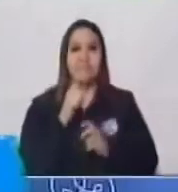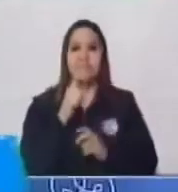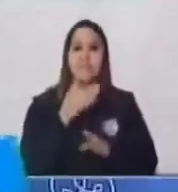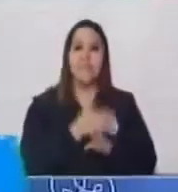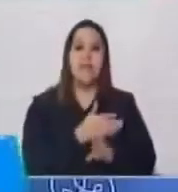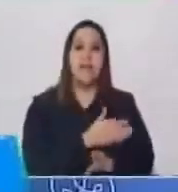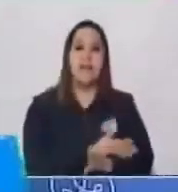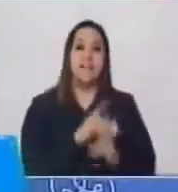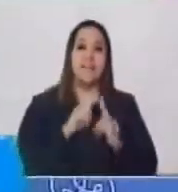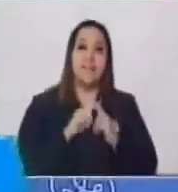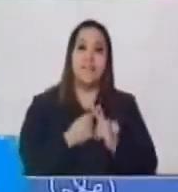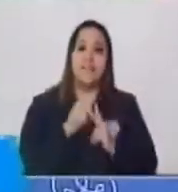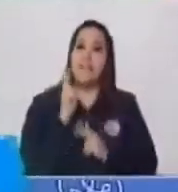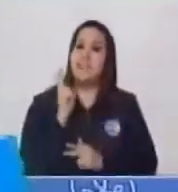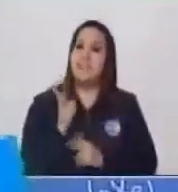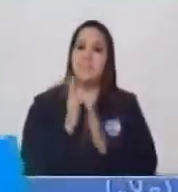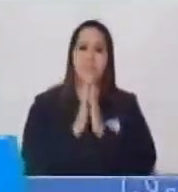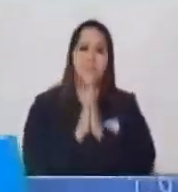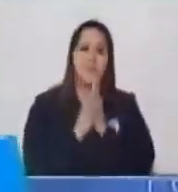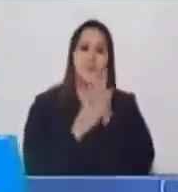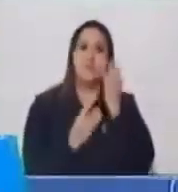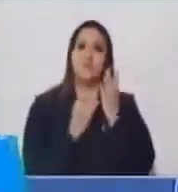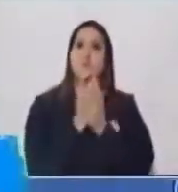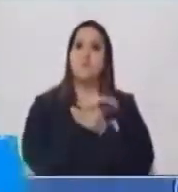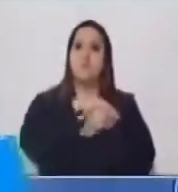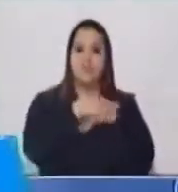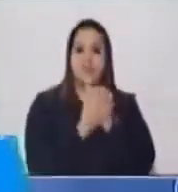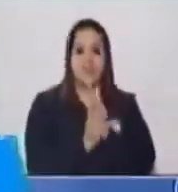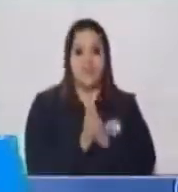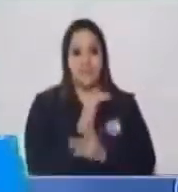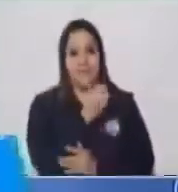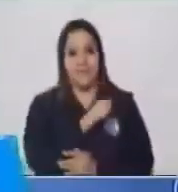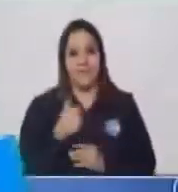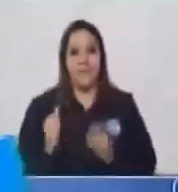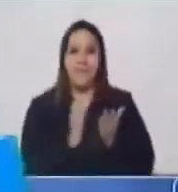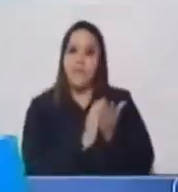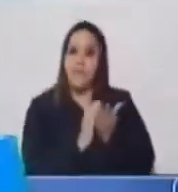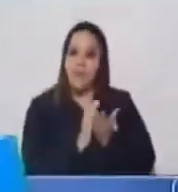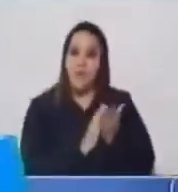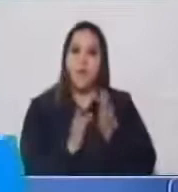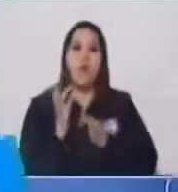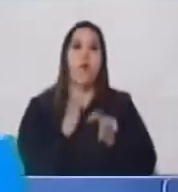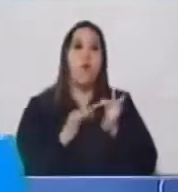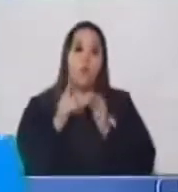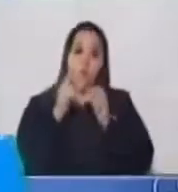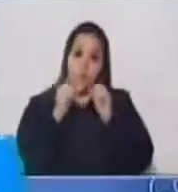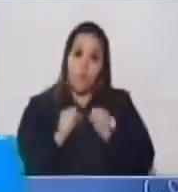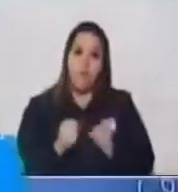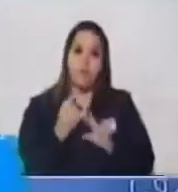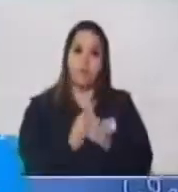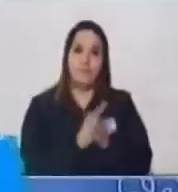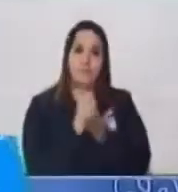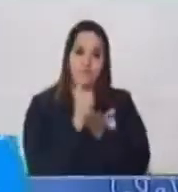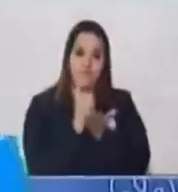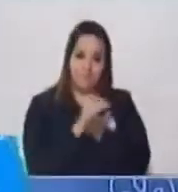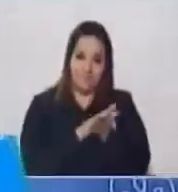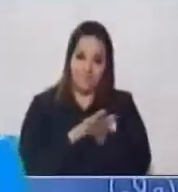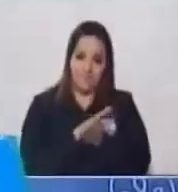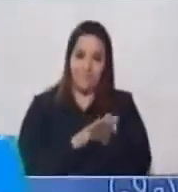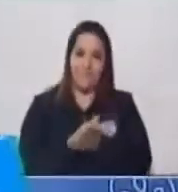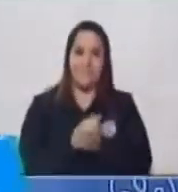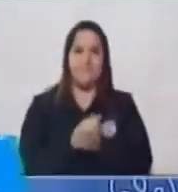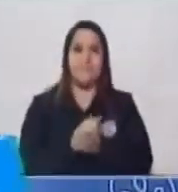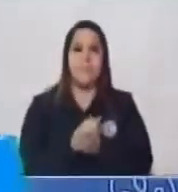empezar te recomiendo, laves tus manos constantemente con agua y jabón o con gel antibacterial